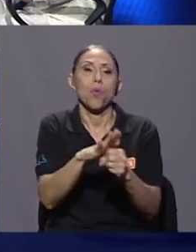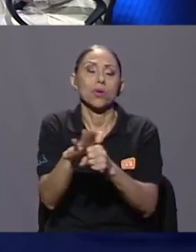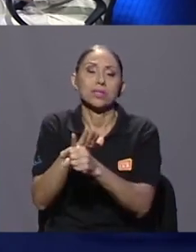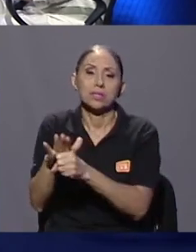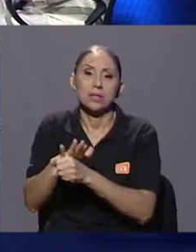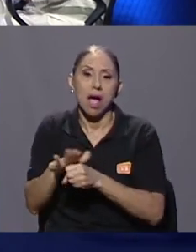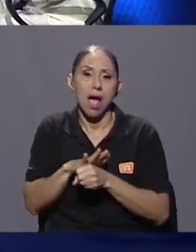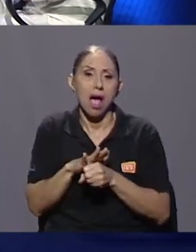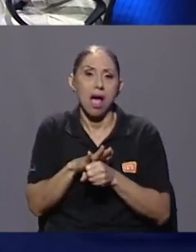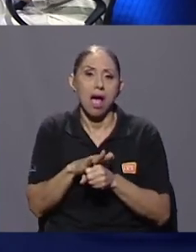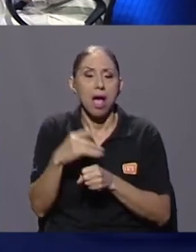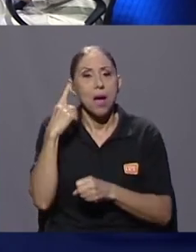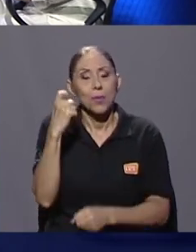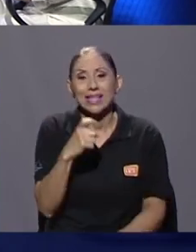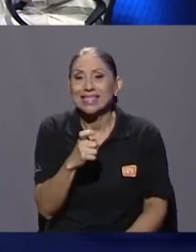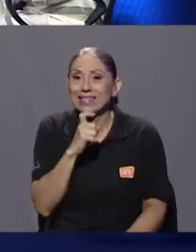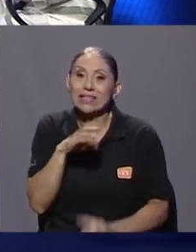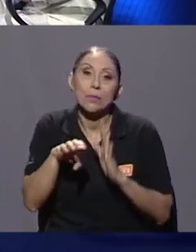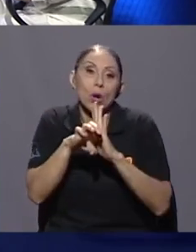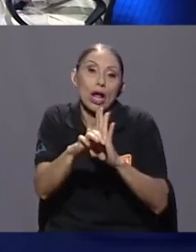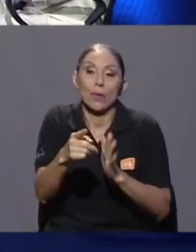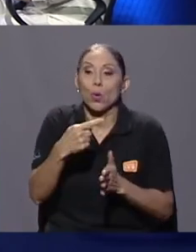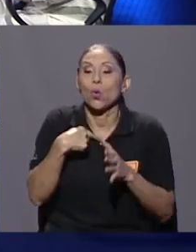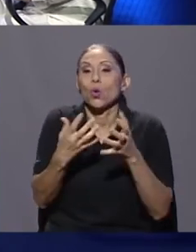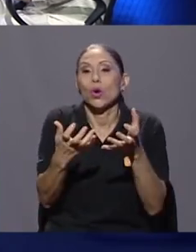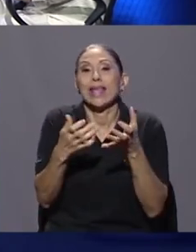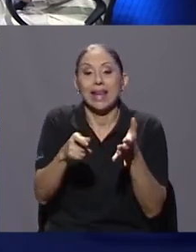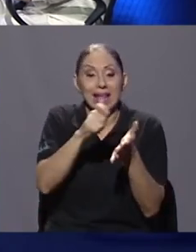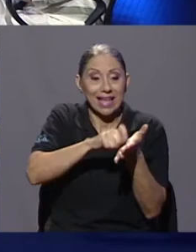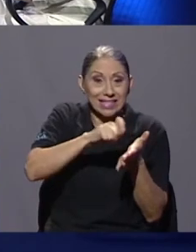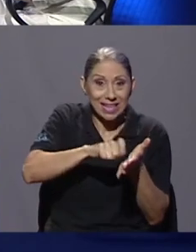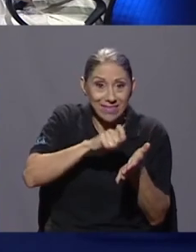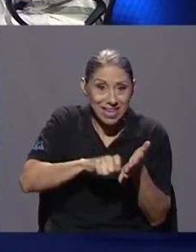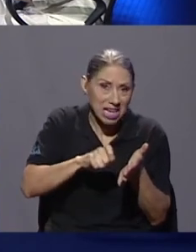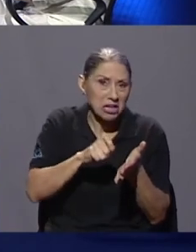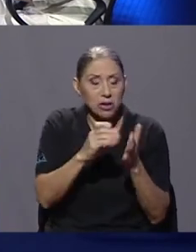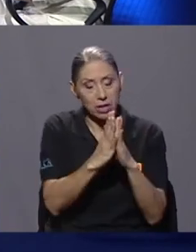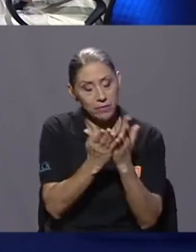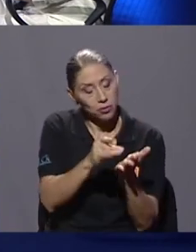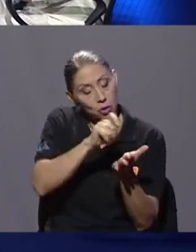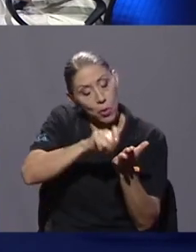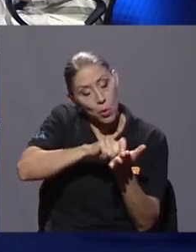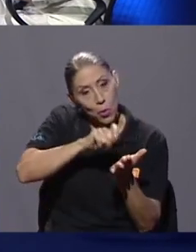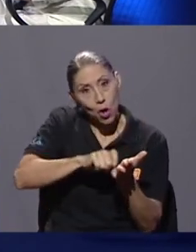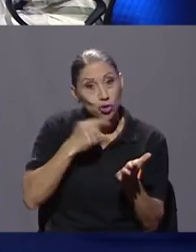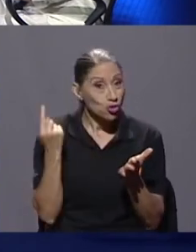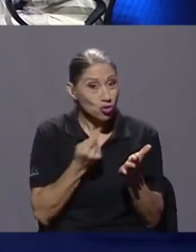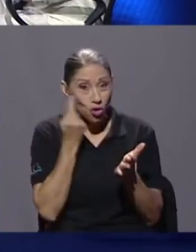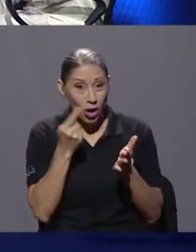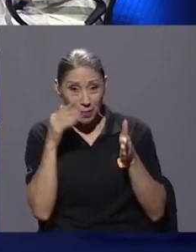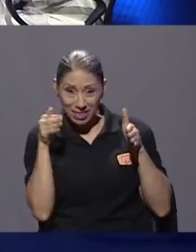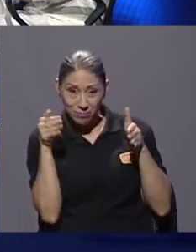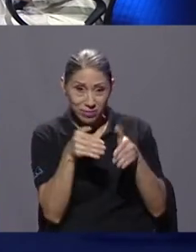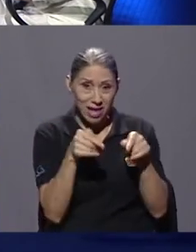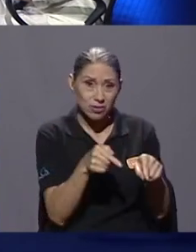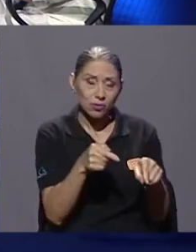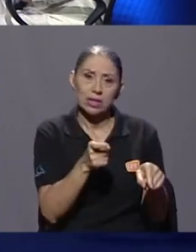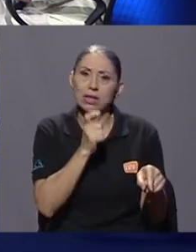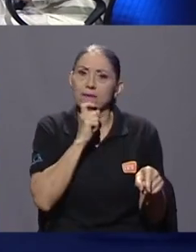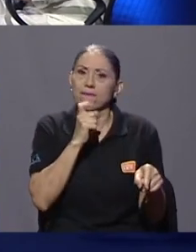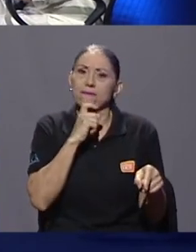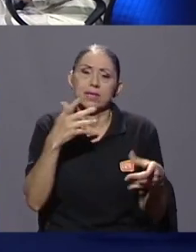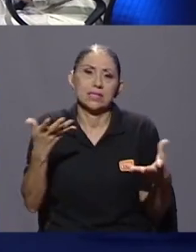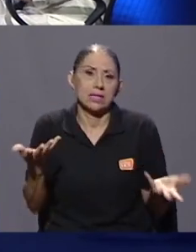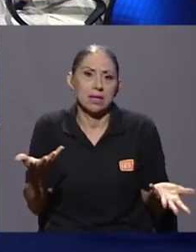difícil, si uno quiere ser escritor, solo escribir, es un oficio que es sumamente